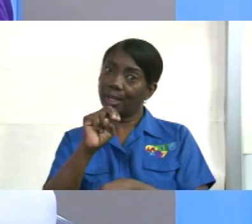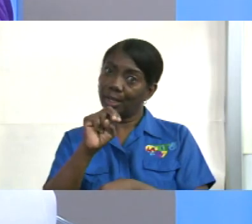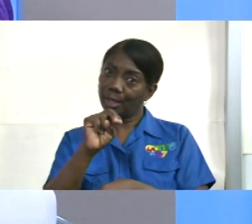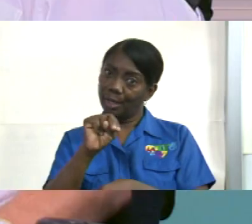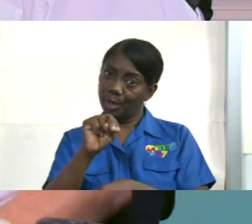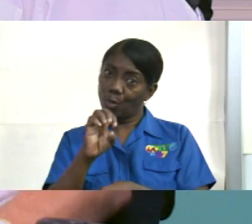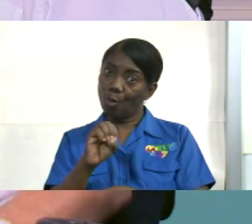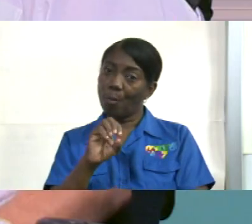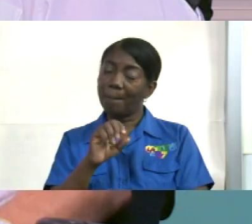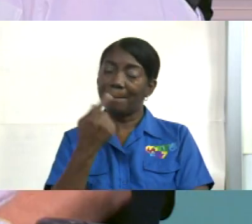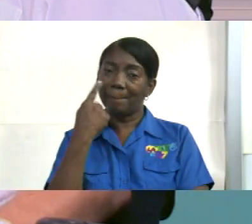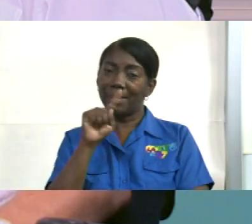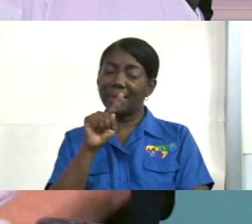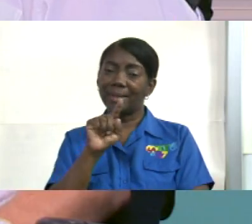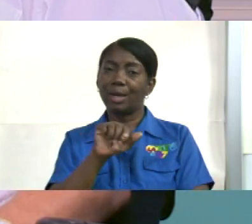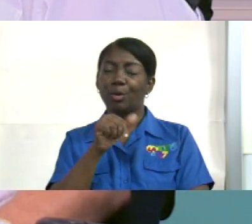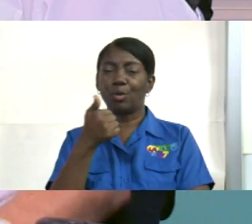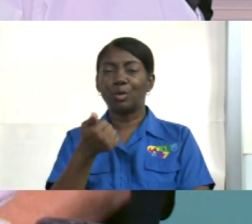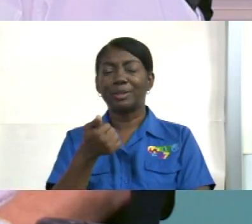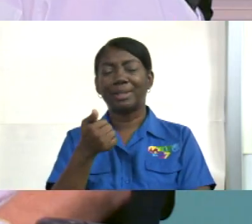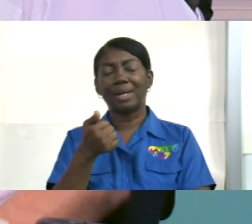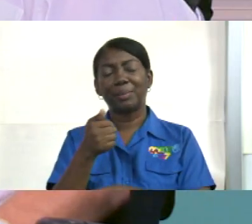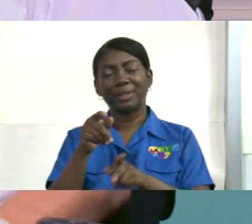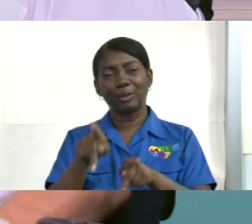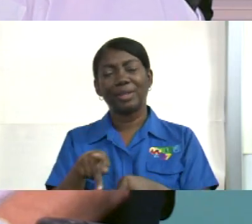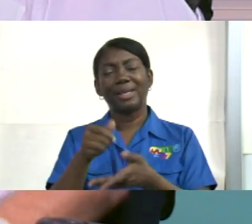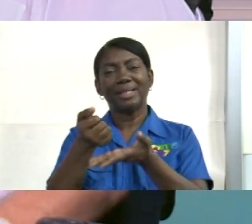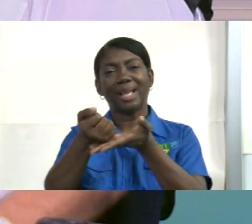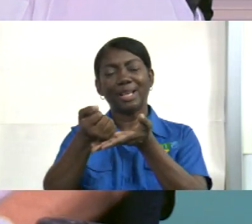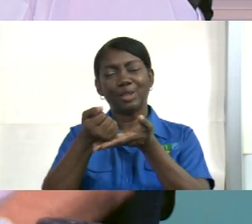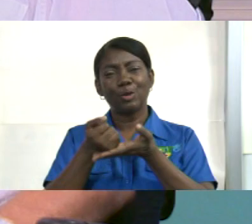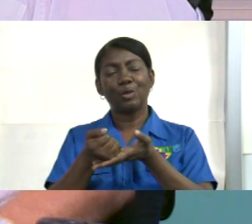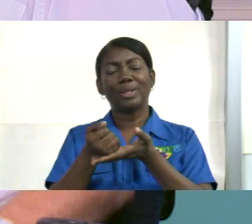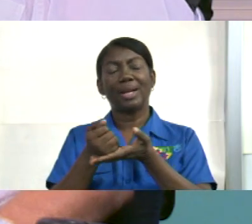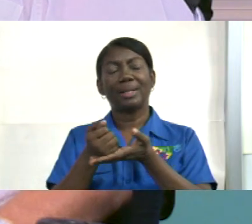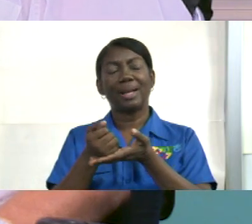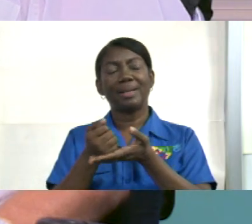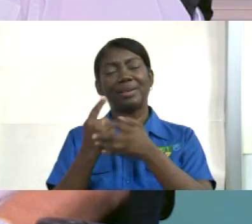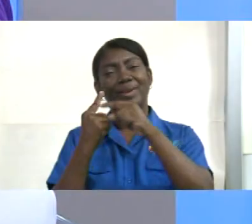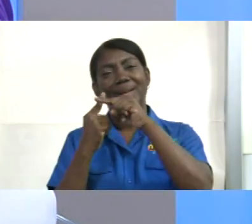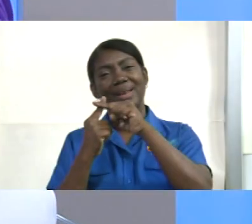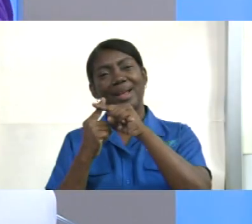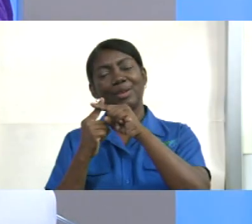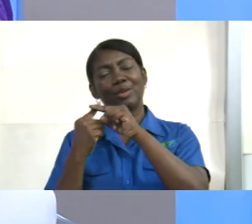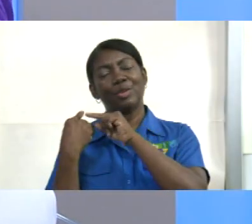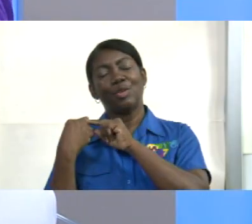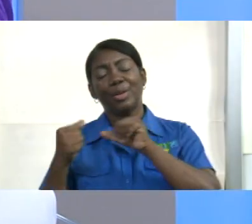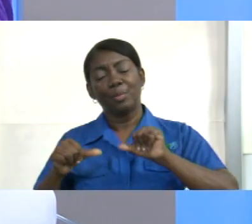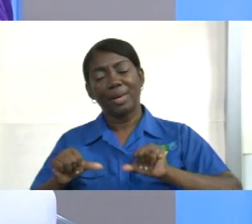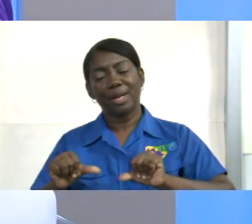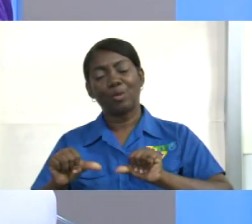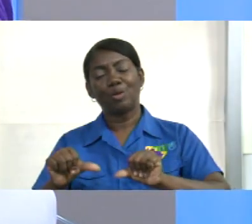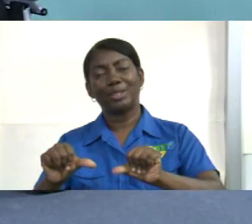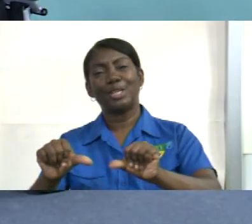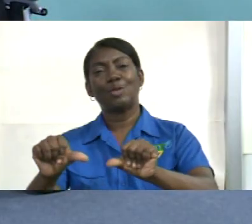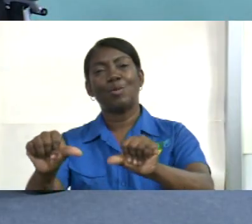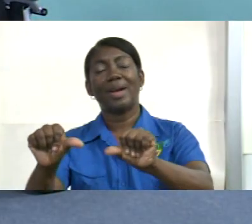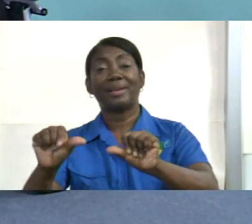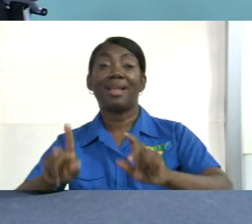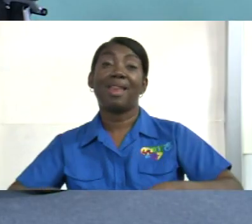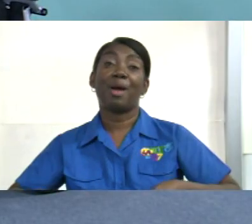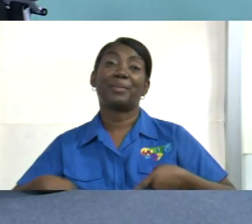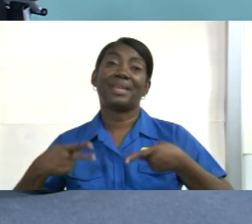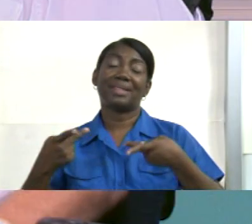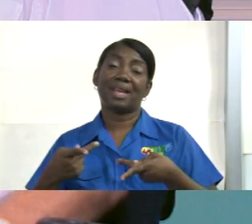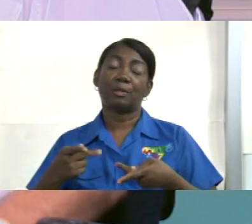ayudan a uno a llevar la cruz por supuesto y a seguir la vida y no se dejen